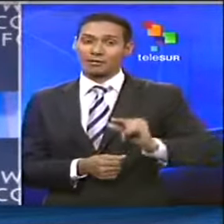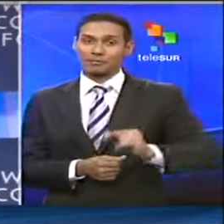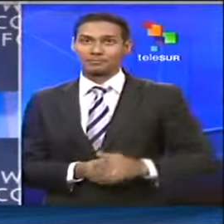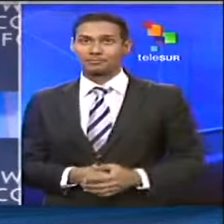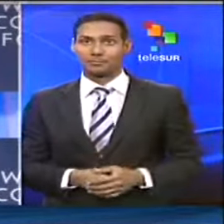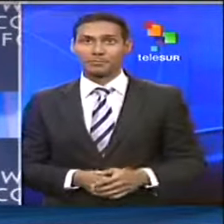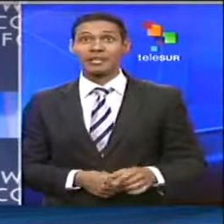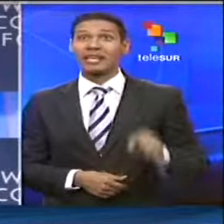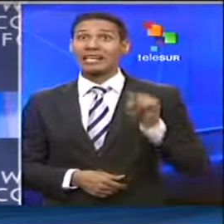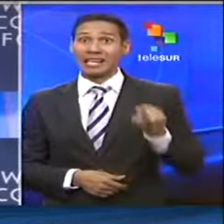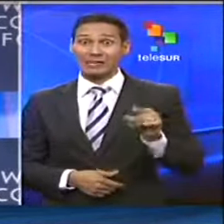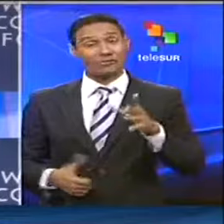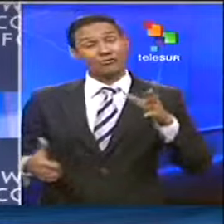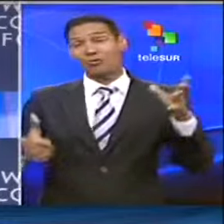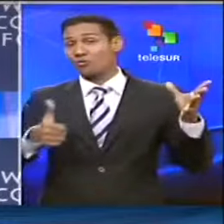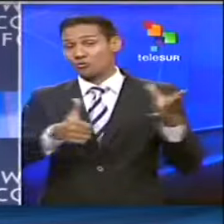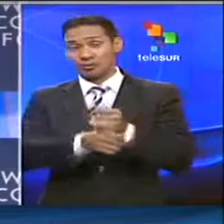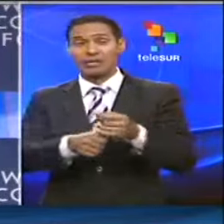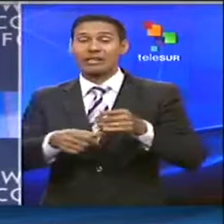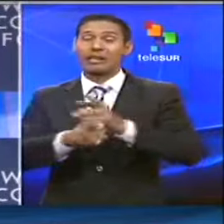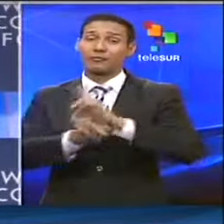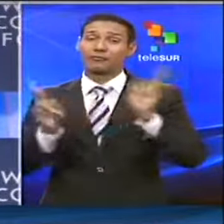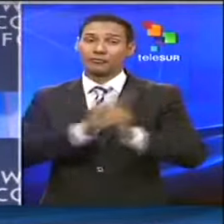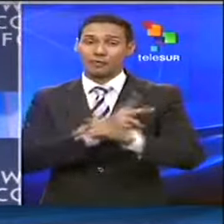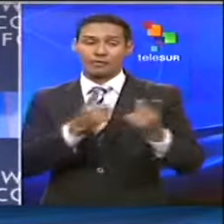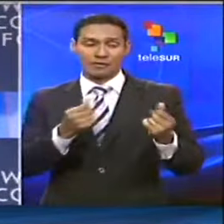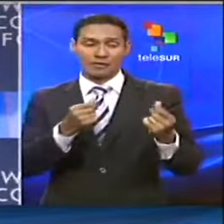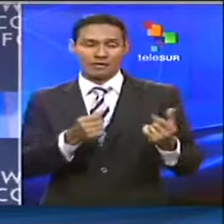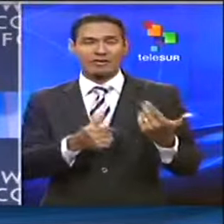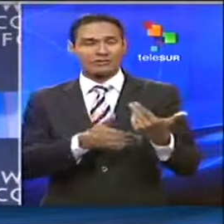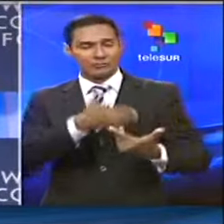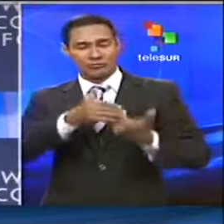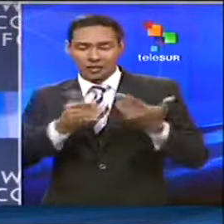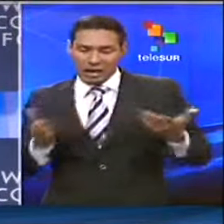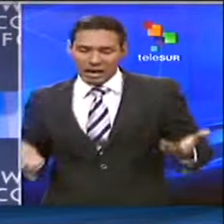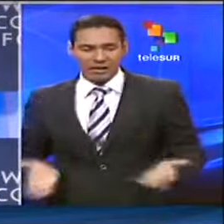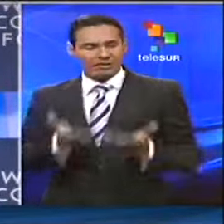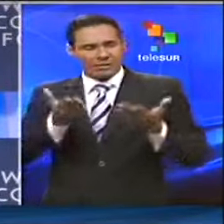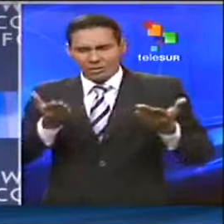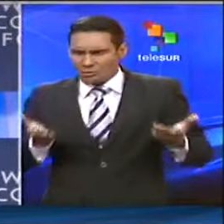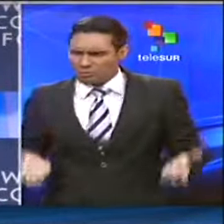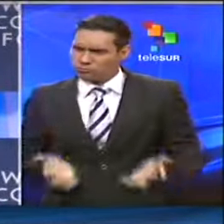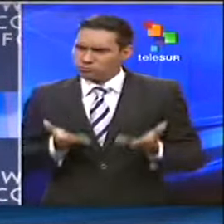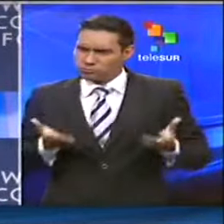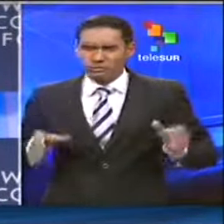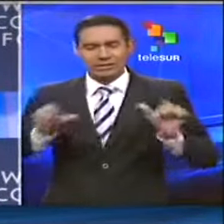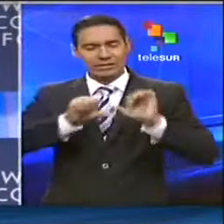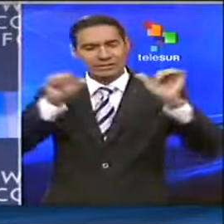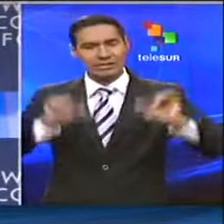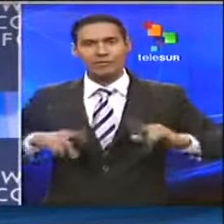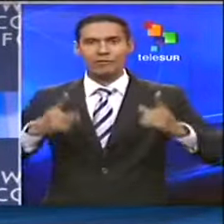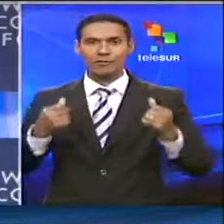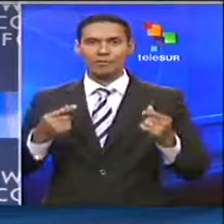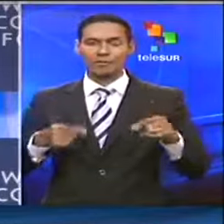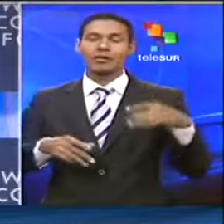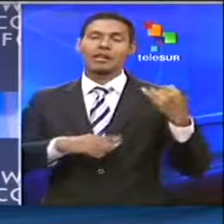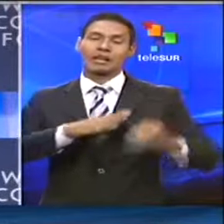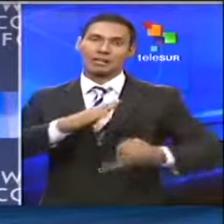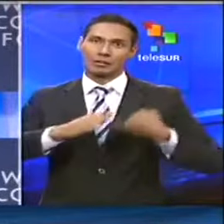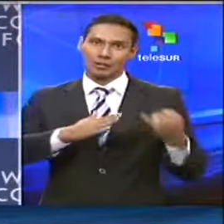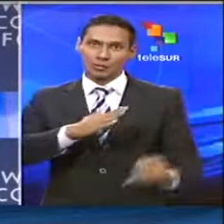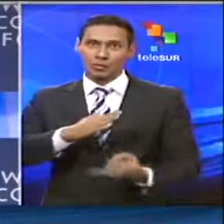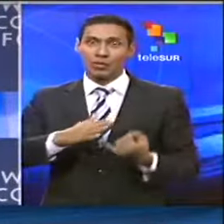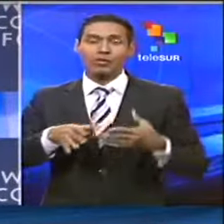Ese es el alcance de la reforma financiera, el alentar o incentivar al sistema financiero y a las instituciones